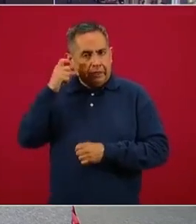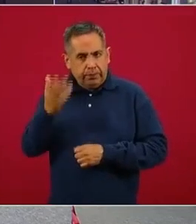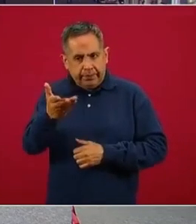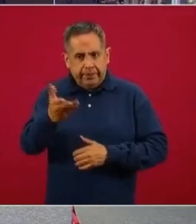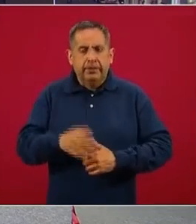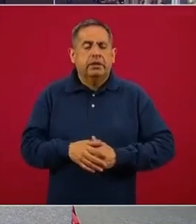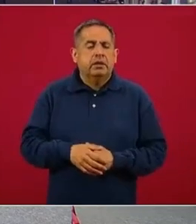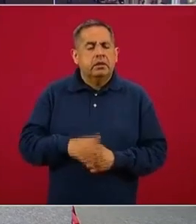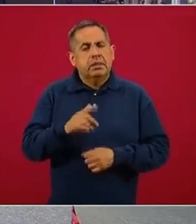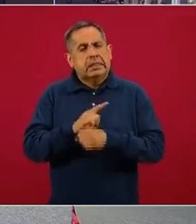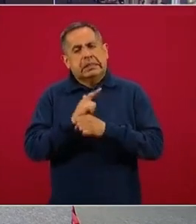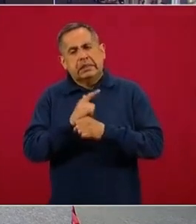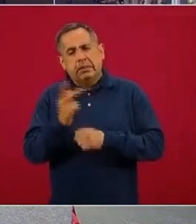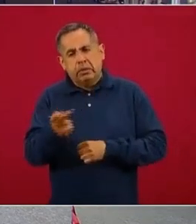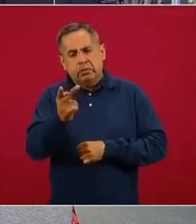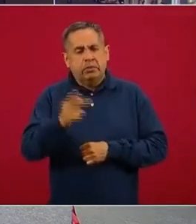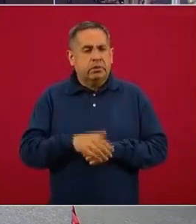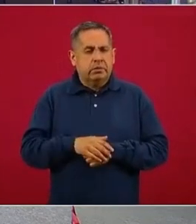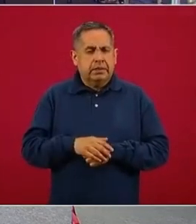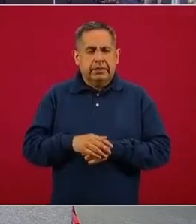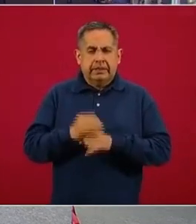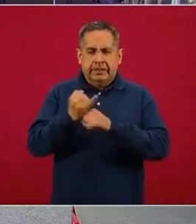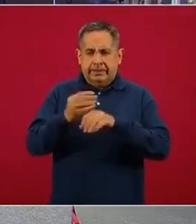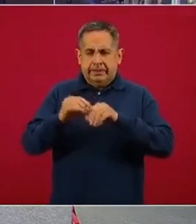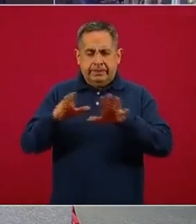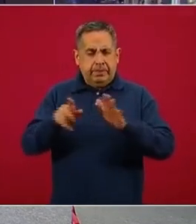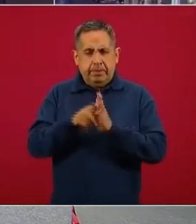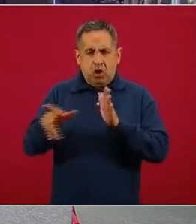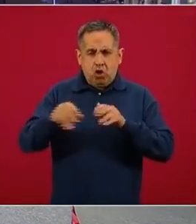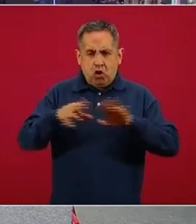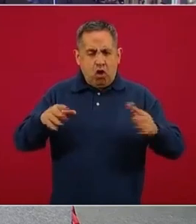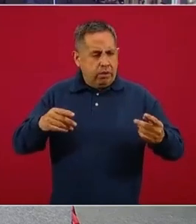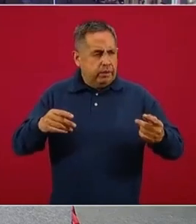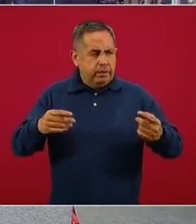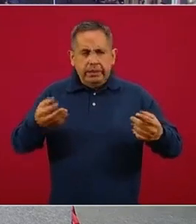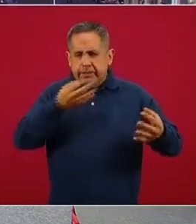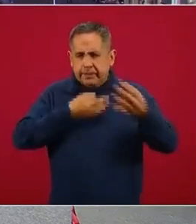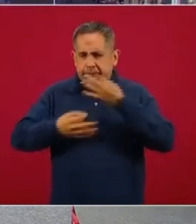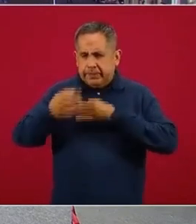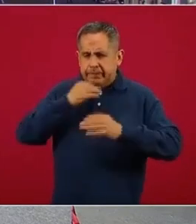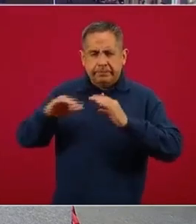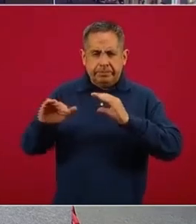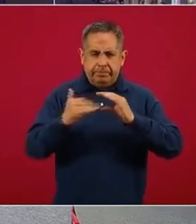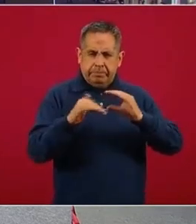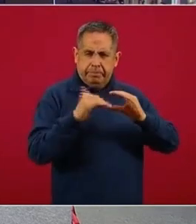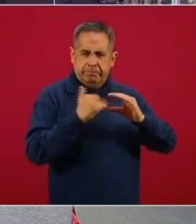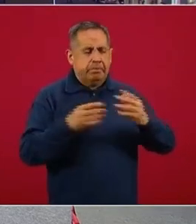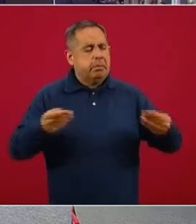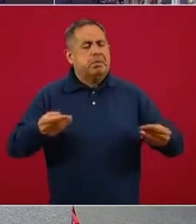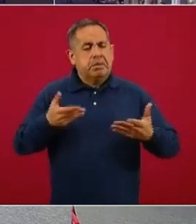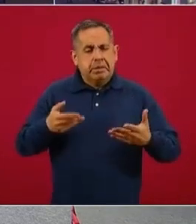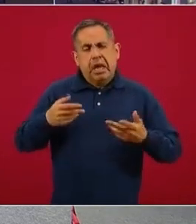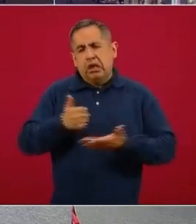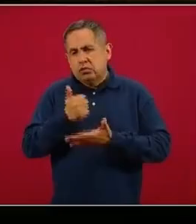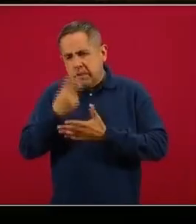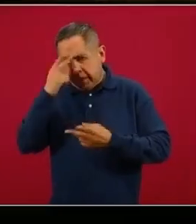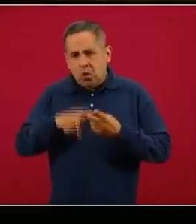Una cuestión, a las redes sociales del periódico nos han llegado diferentes mensajes, ciudadanos tanto de Ciudad